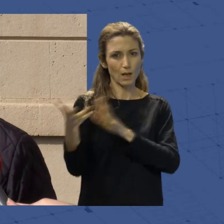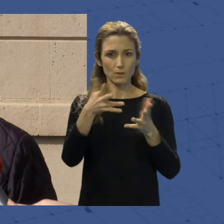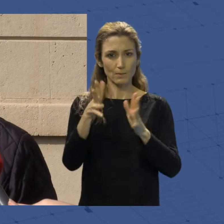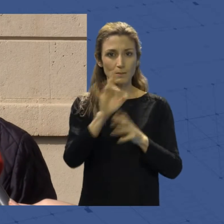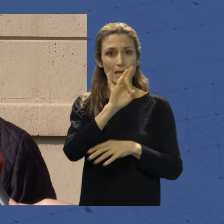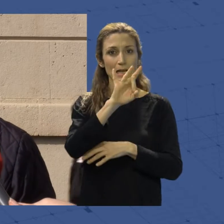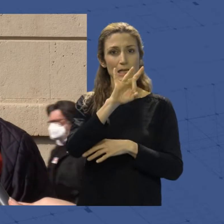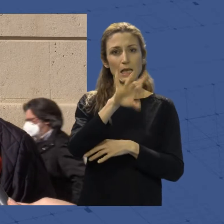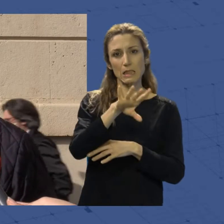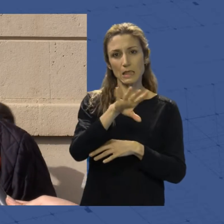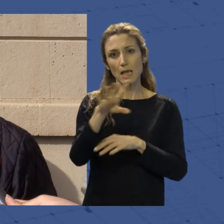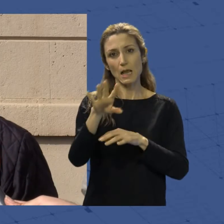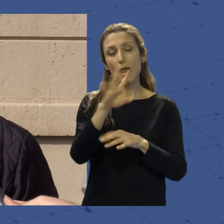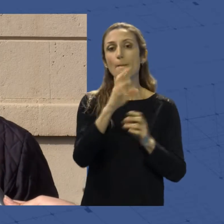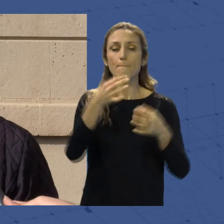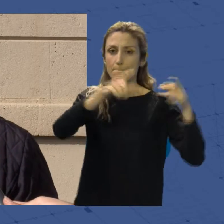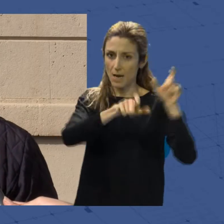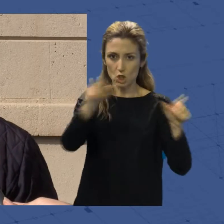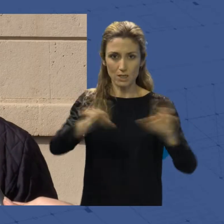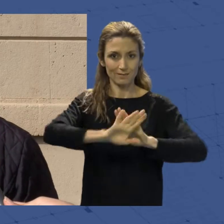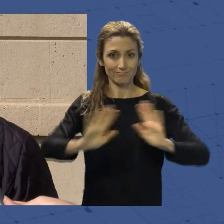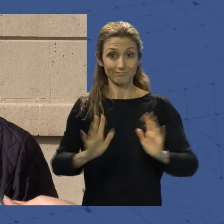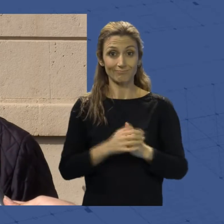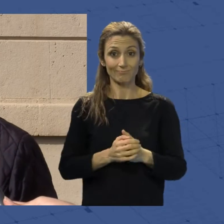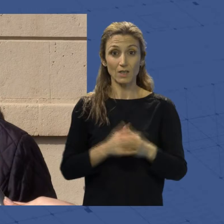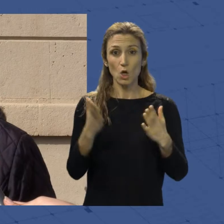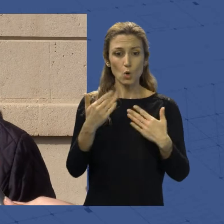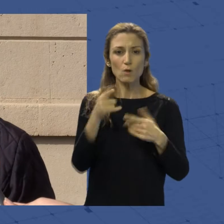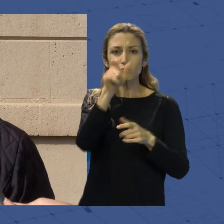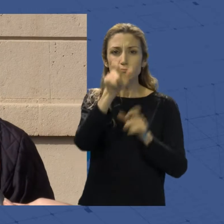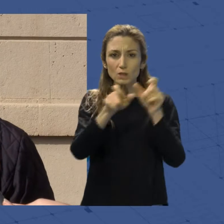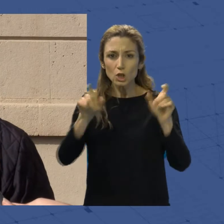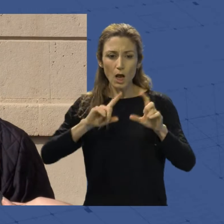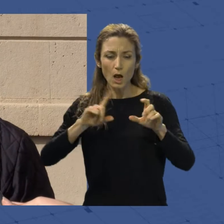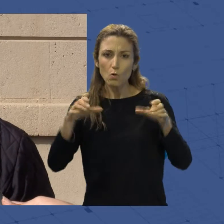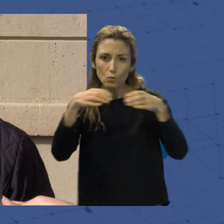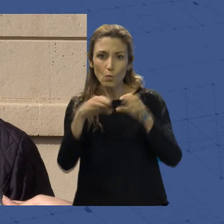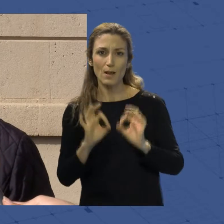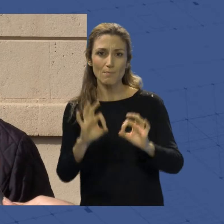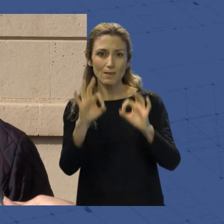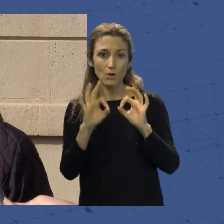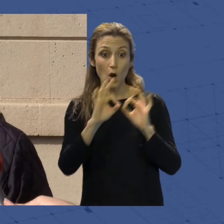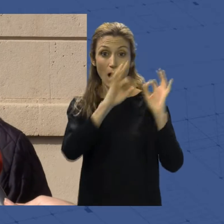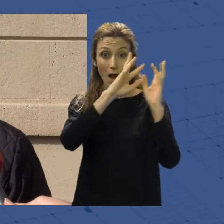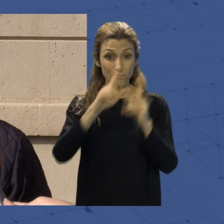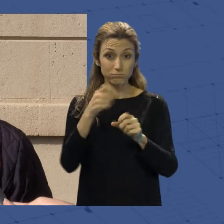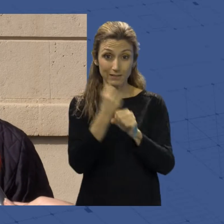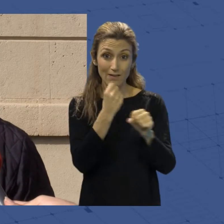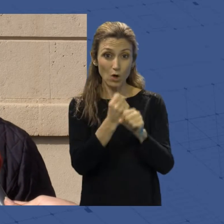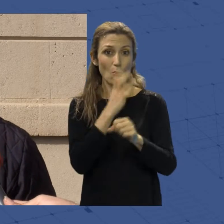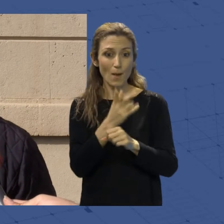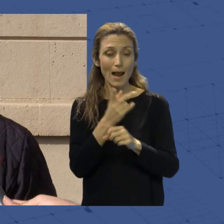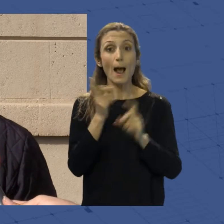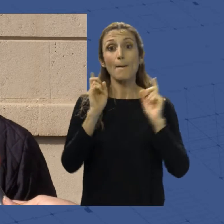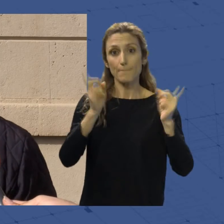efectivos. No tiene tampoco un gabinete específico de la inspección de trabajo para prevención de riesgos